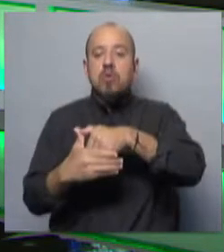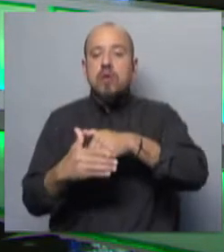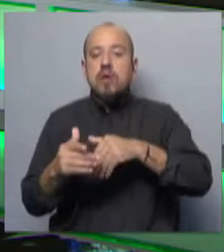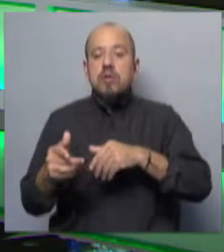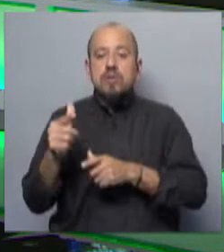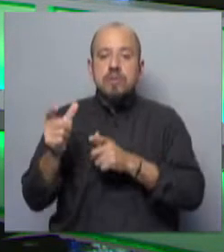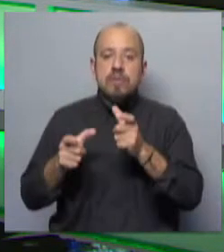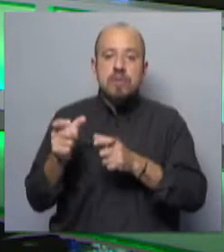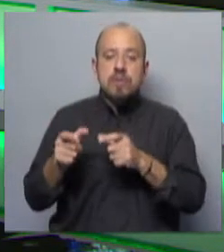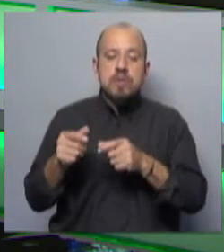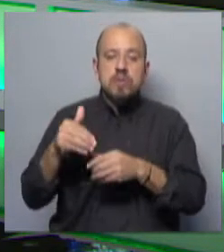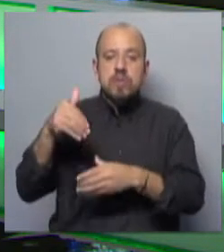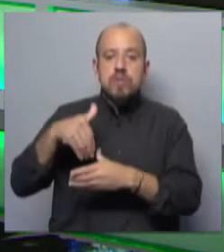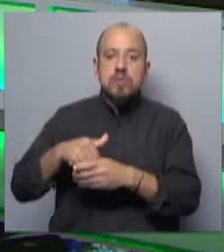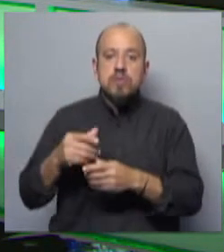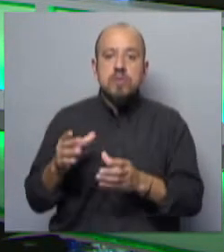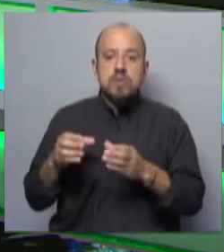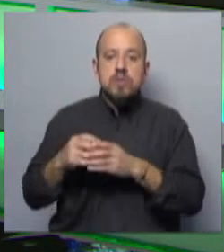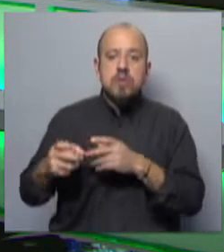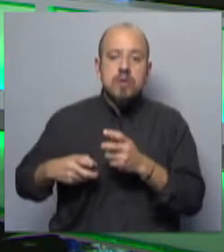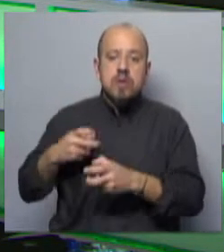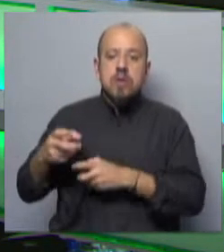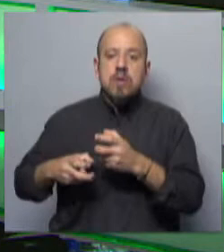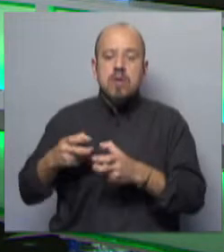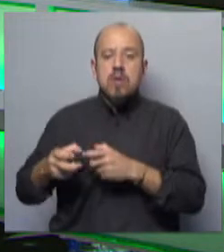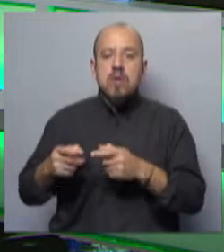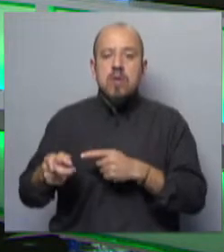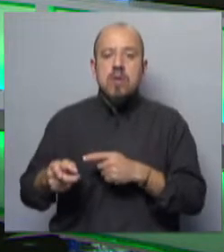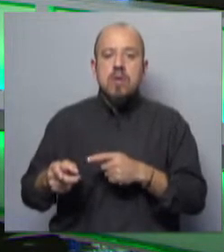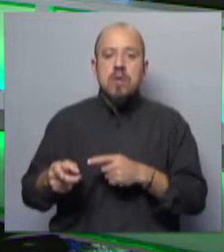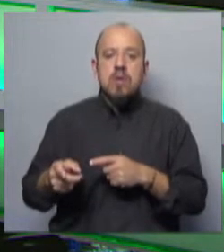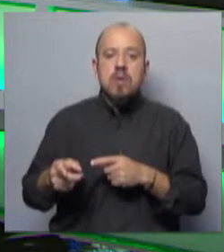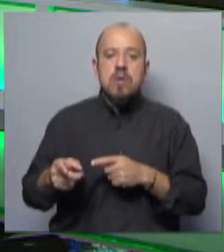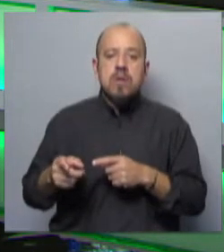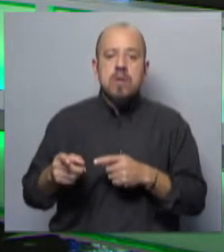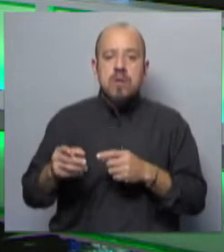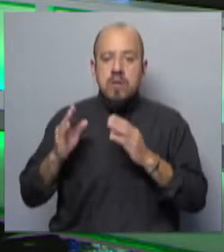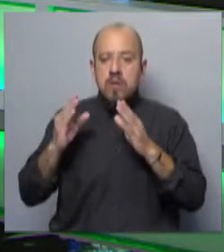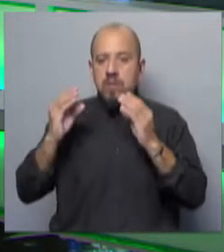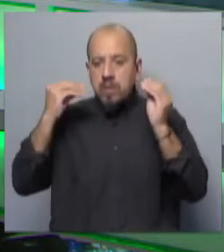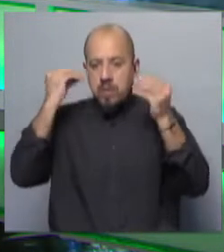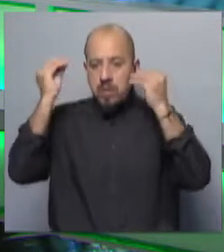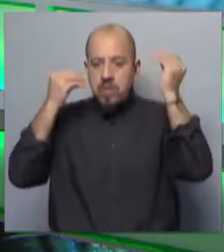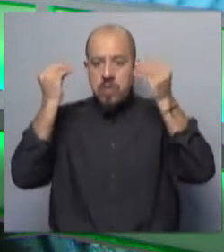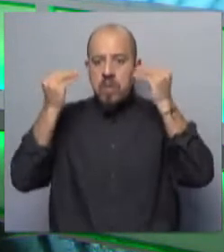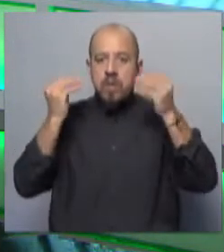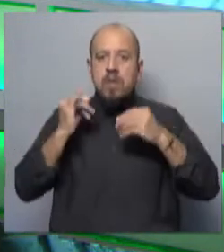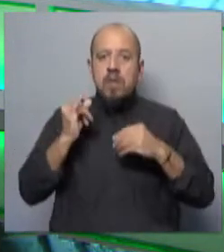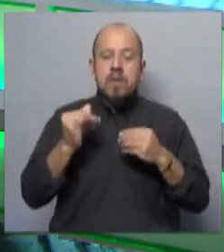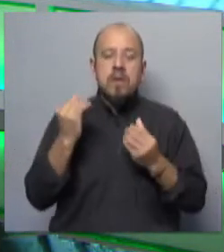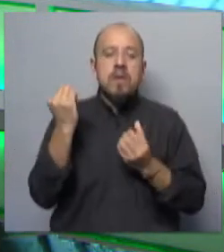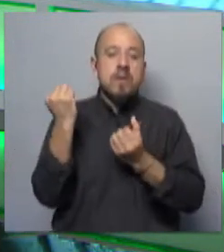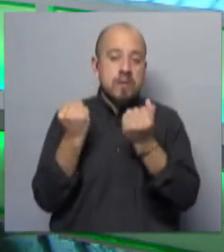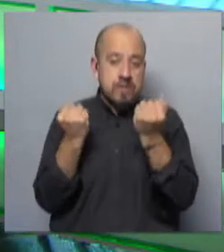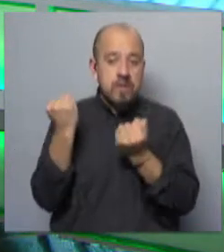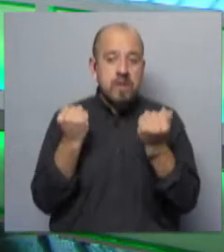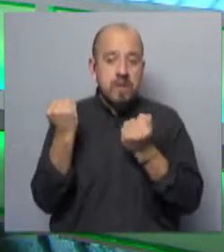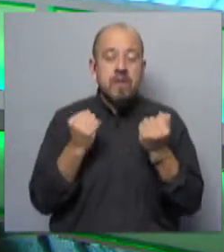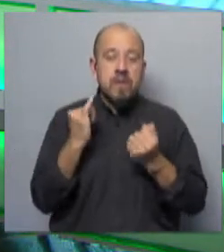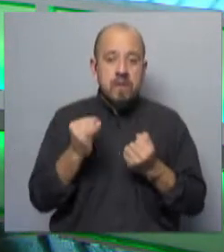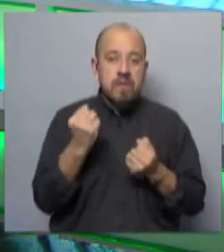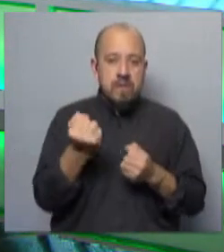los partidos que conforman la coalición multicolor tienen preocupaciones. Si bien lo económico es